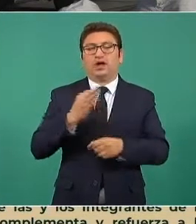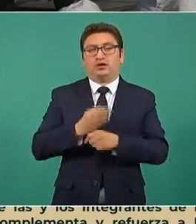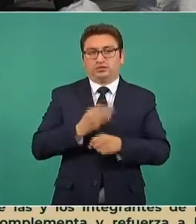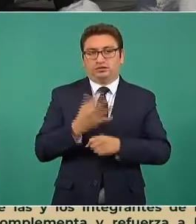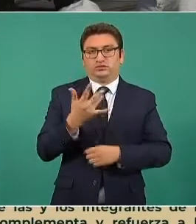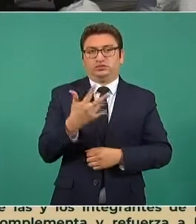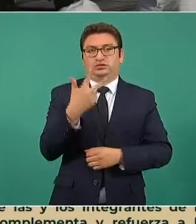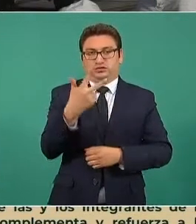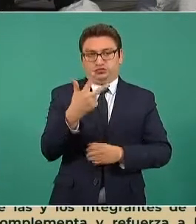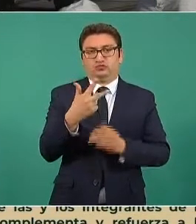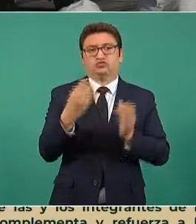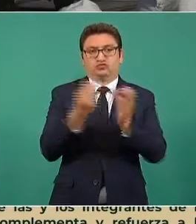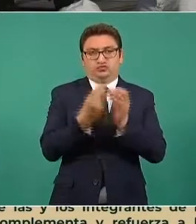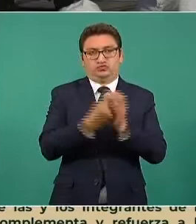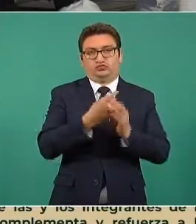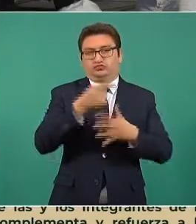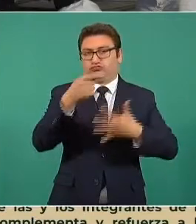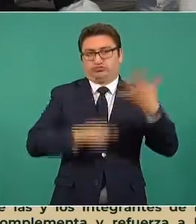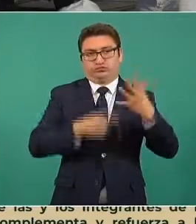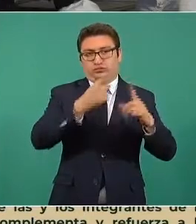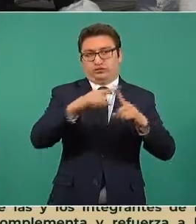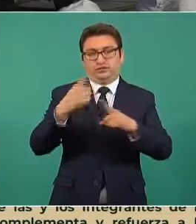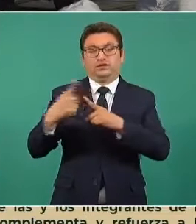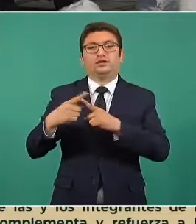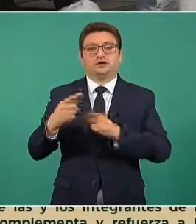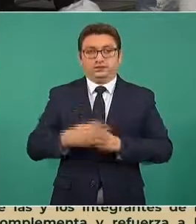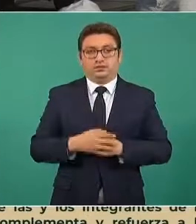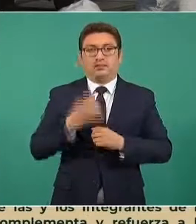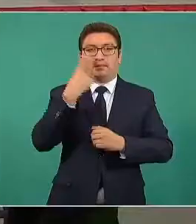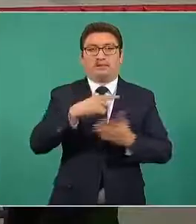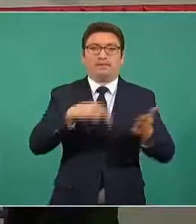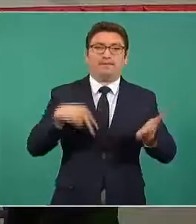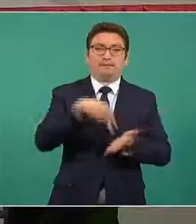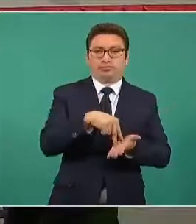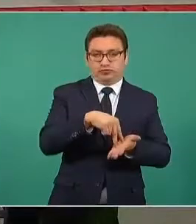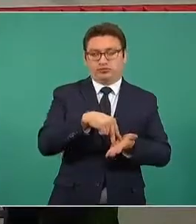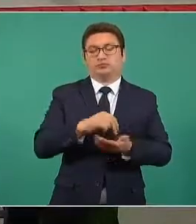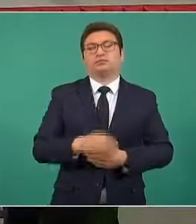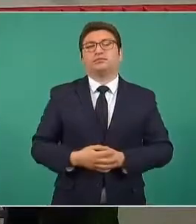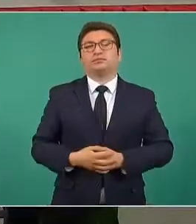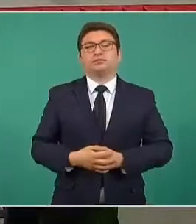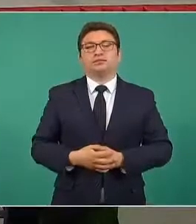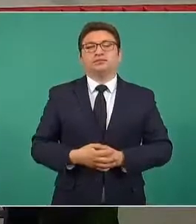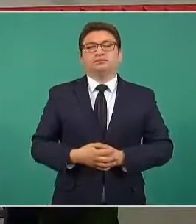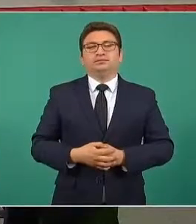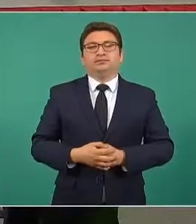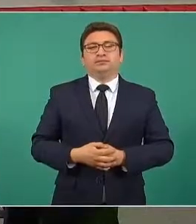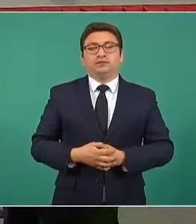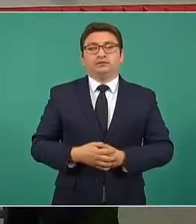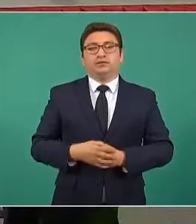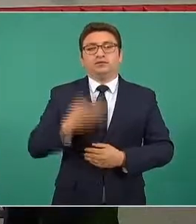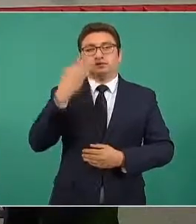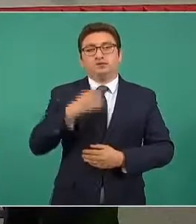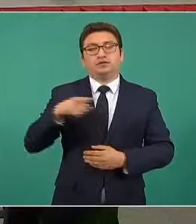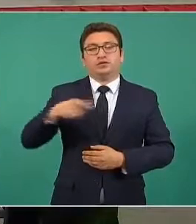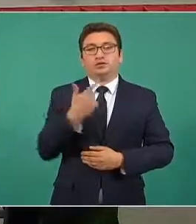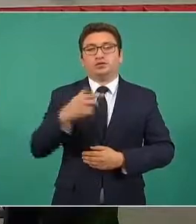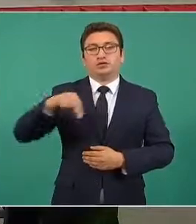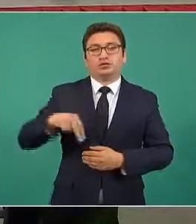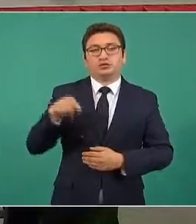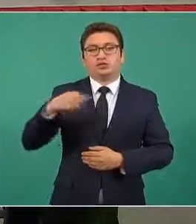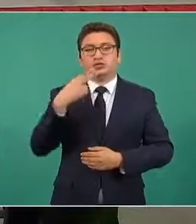cursos en capacitación presencial, destacando pues el uso de la fuerza en la Guardia Nacional,